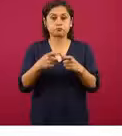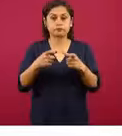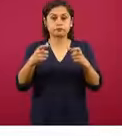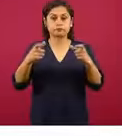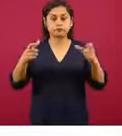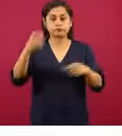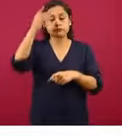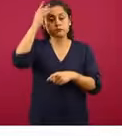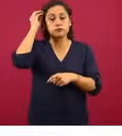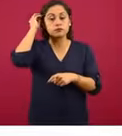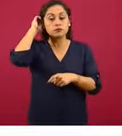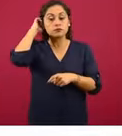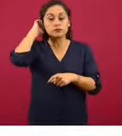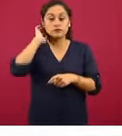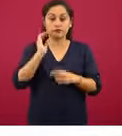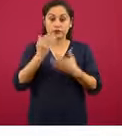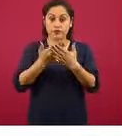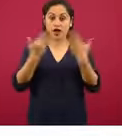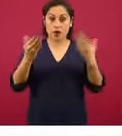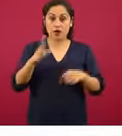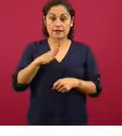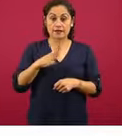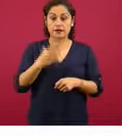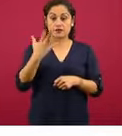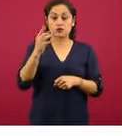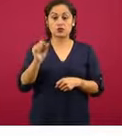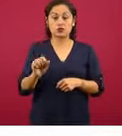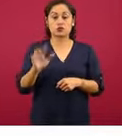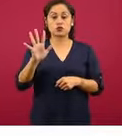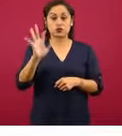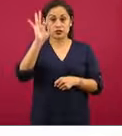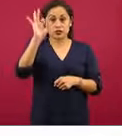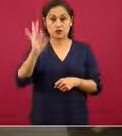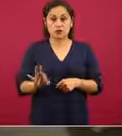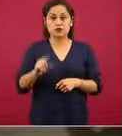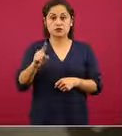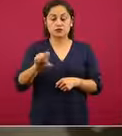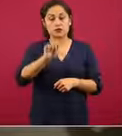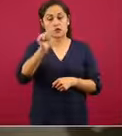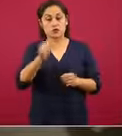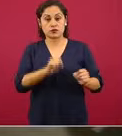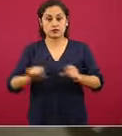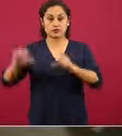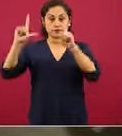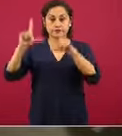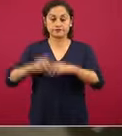y actualmente tenemos un promedio de 5.5 días. La siguiente, por favor.